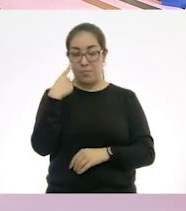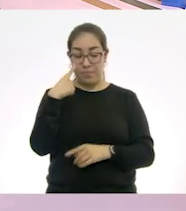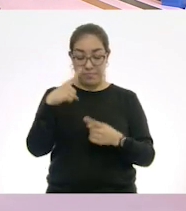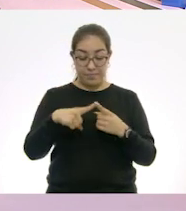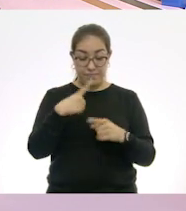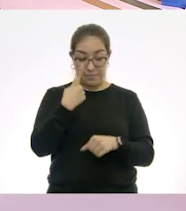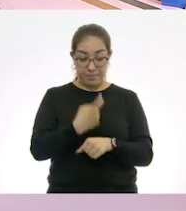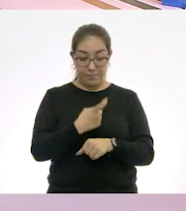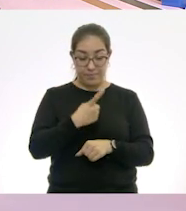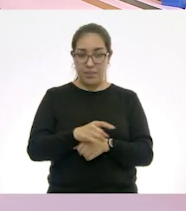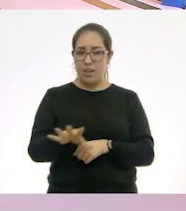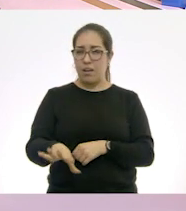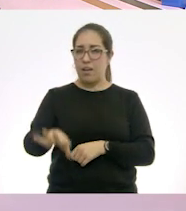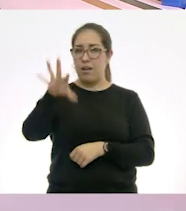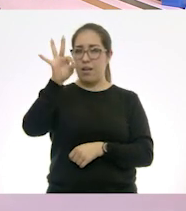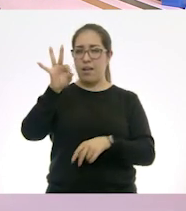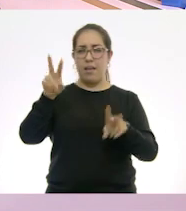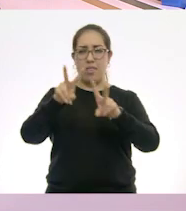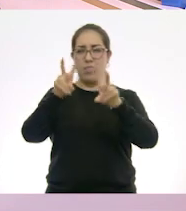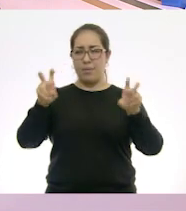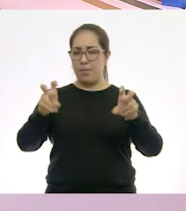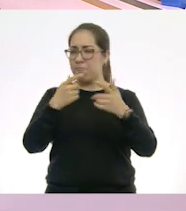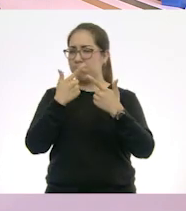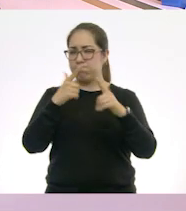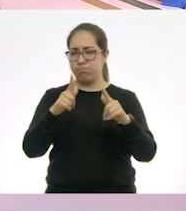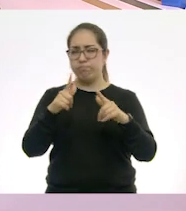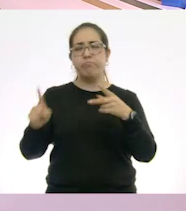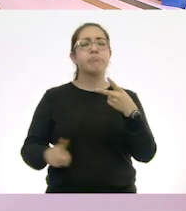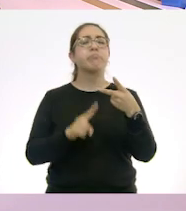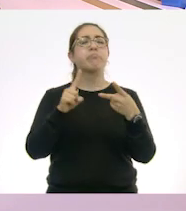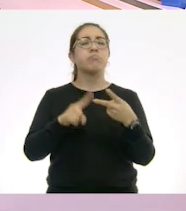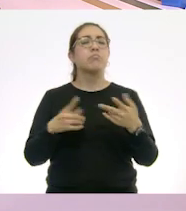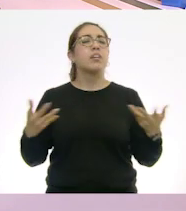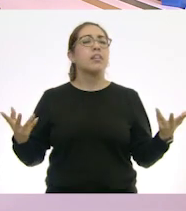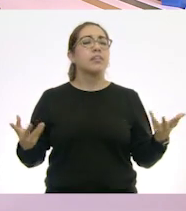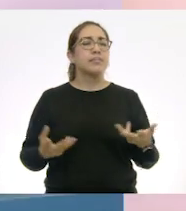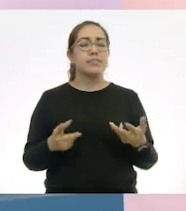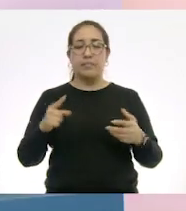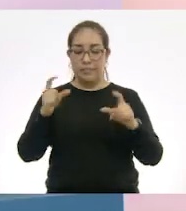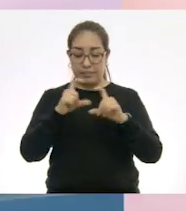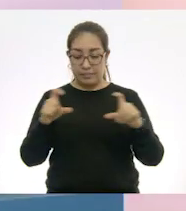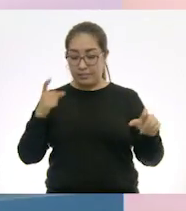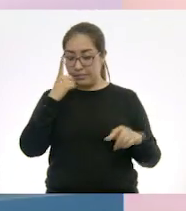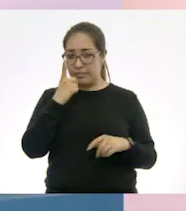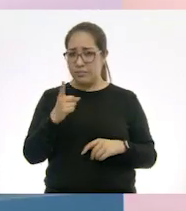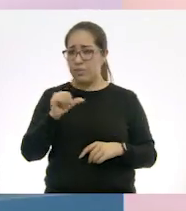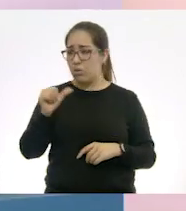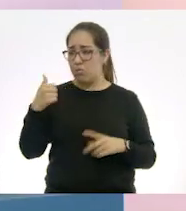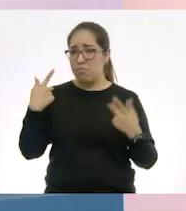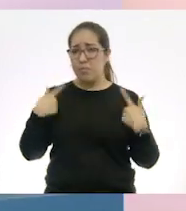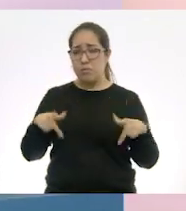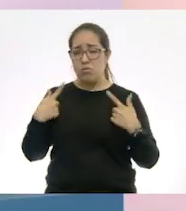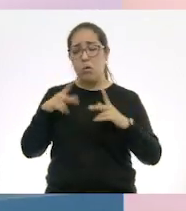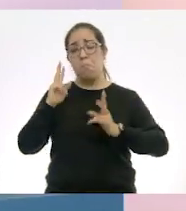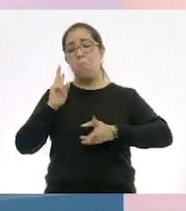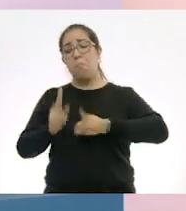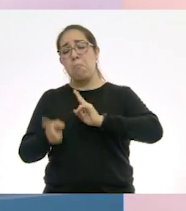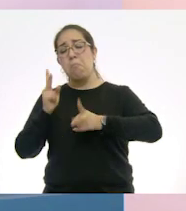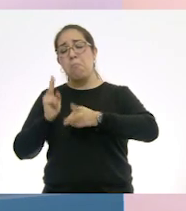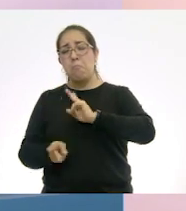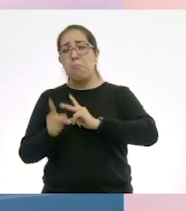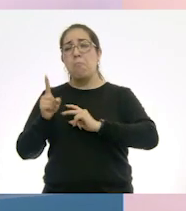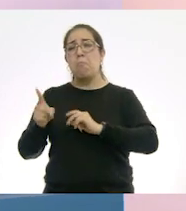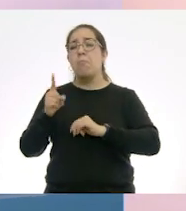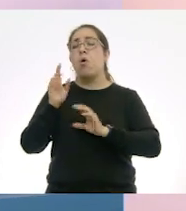un tema. ¿Después qué seguiría? Después, aquí dice, platicar con alguien o escribir qué es lo que ya